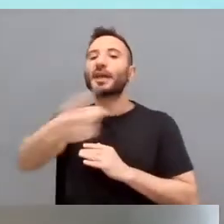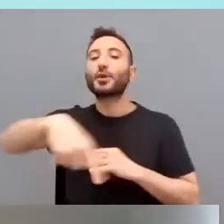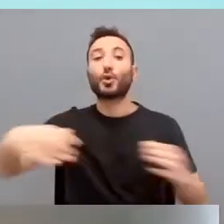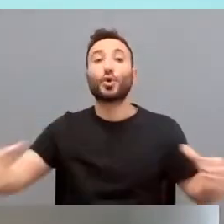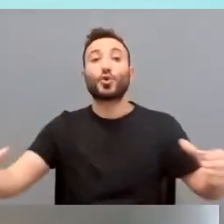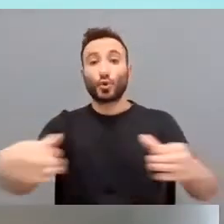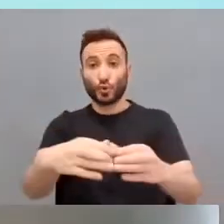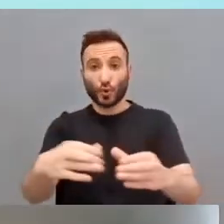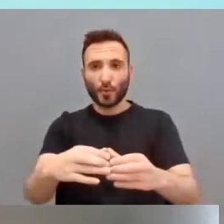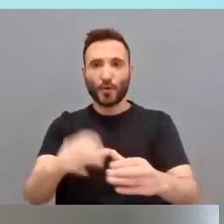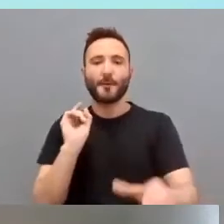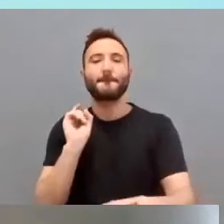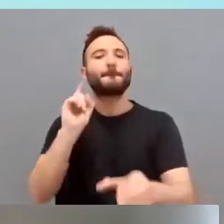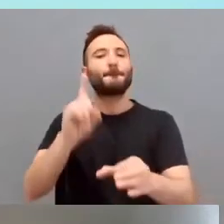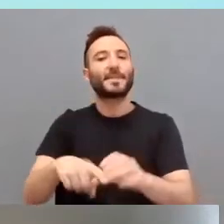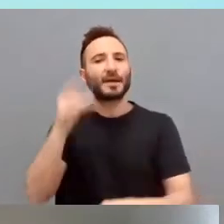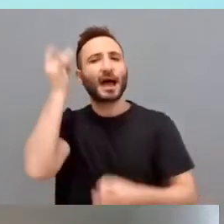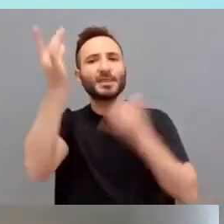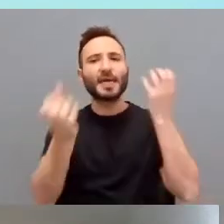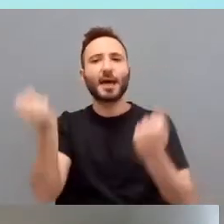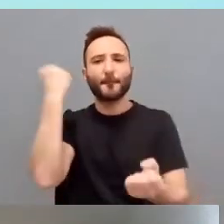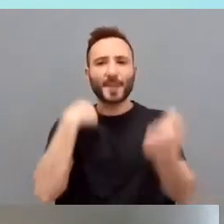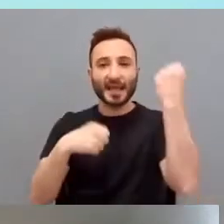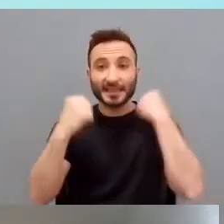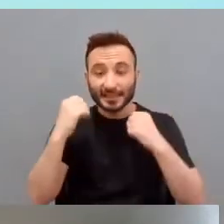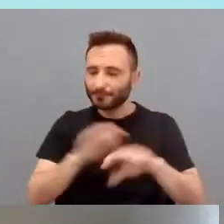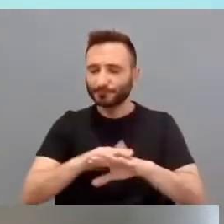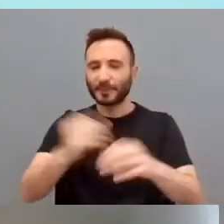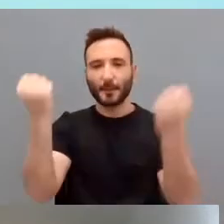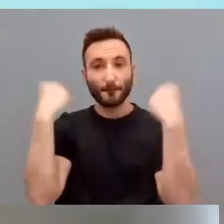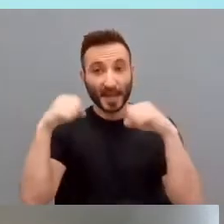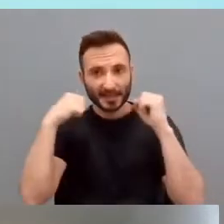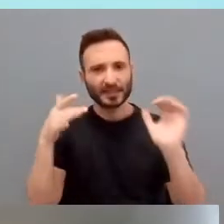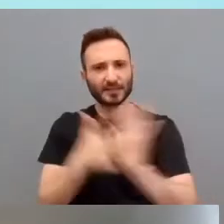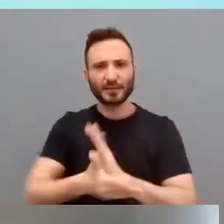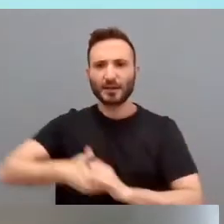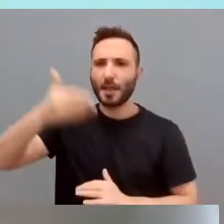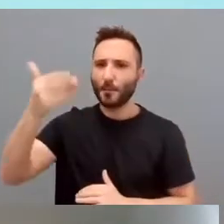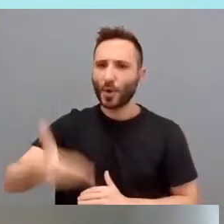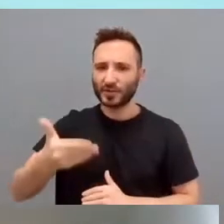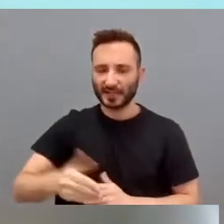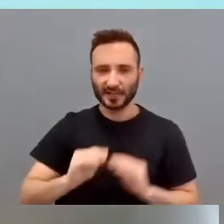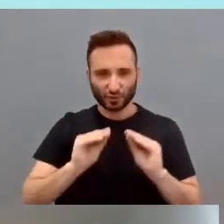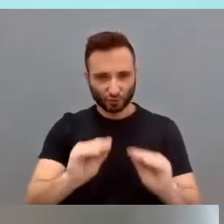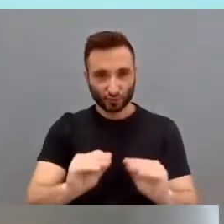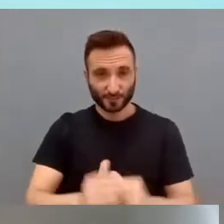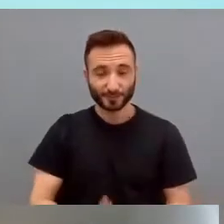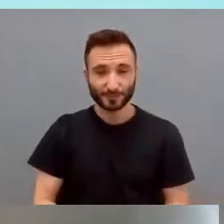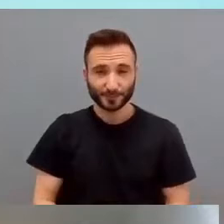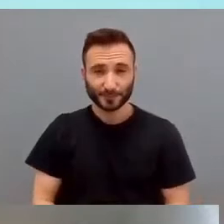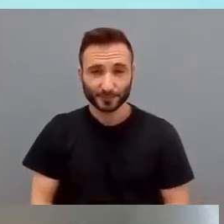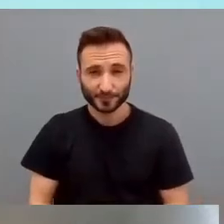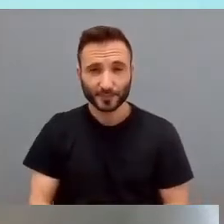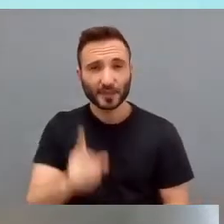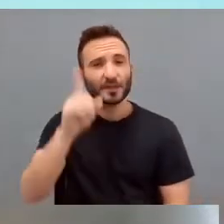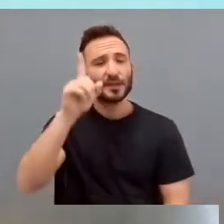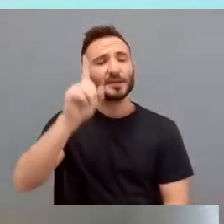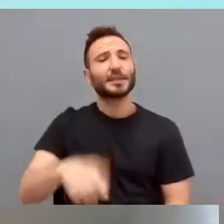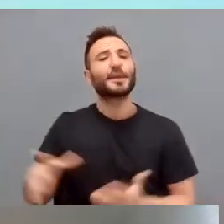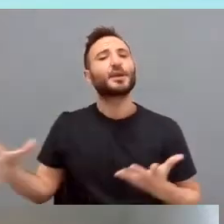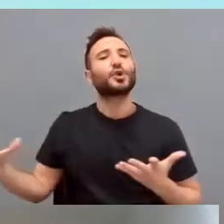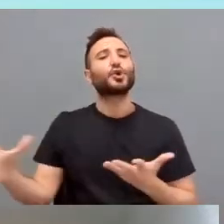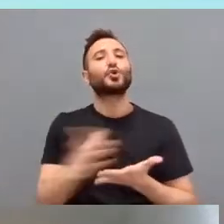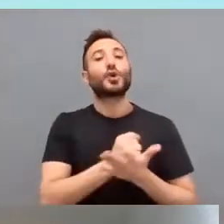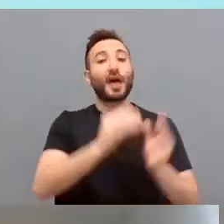de estas actividades y de estas prácticas. Como uno, toda formación y todos